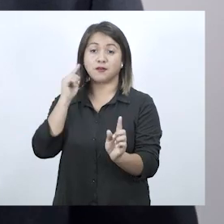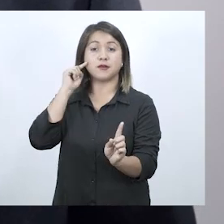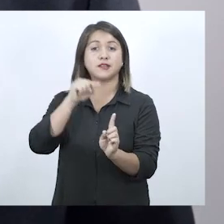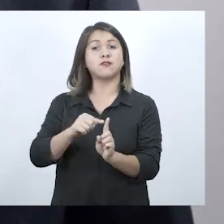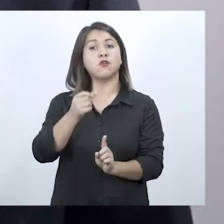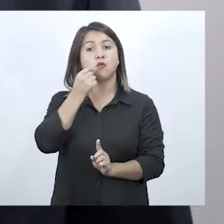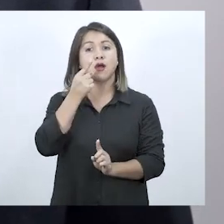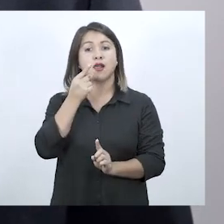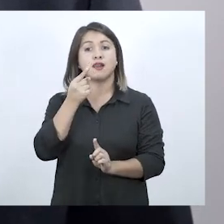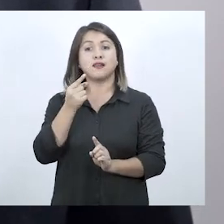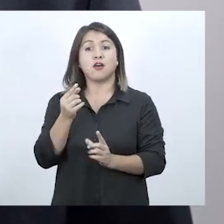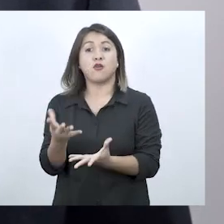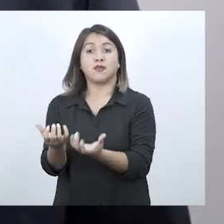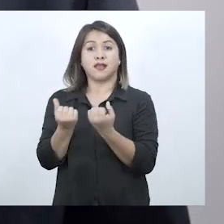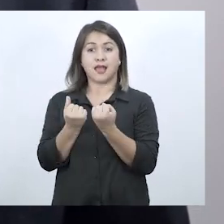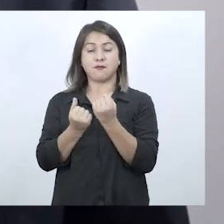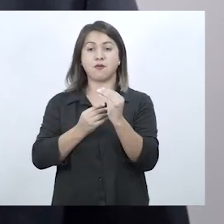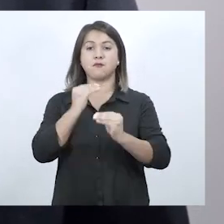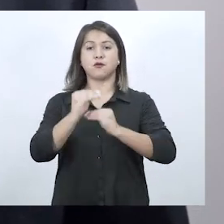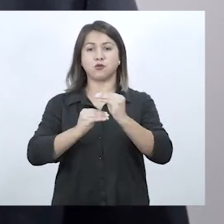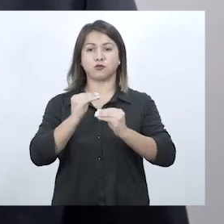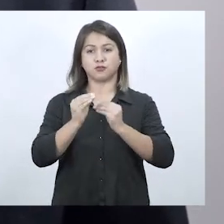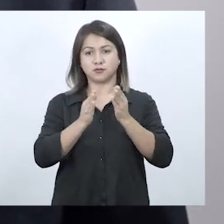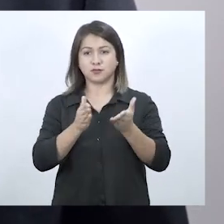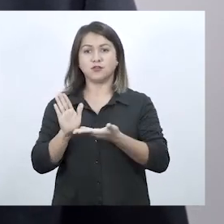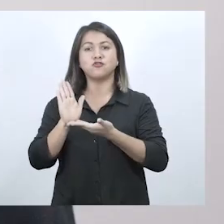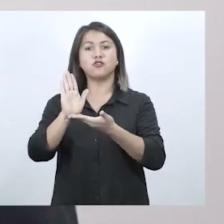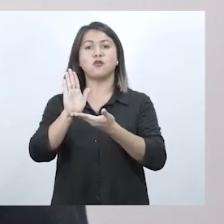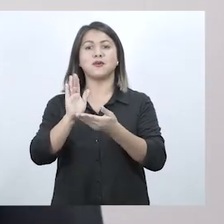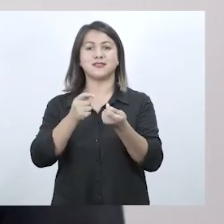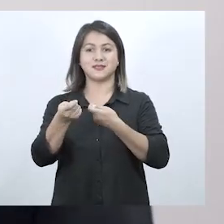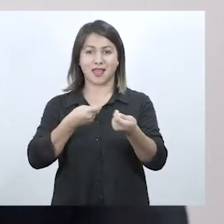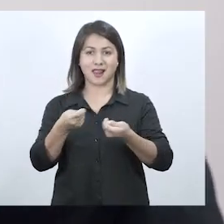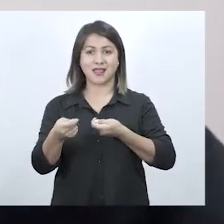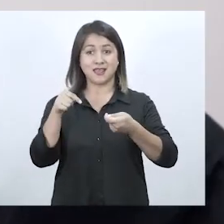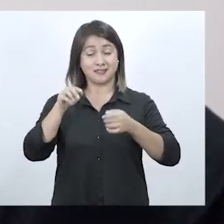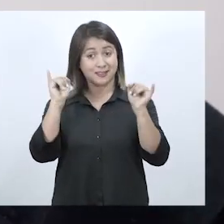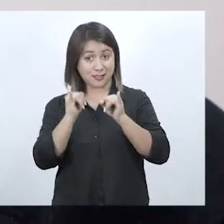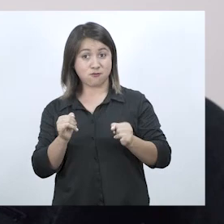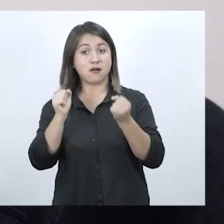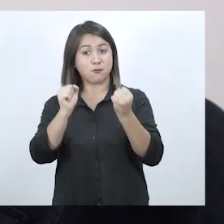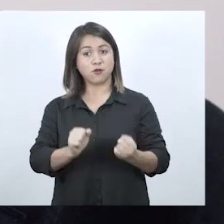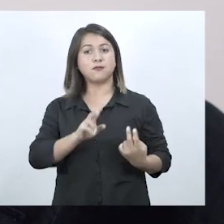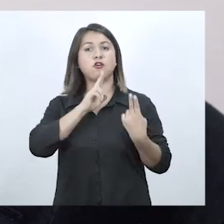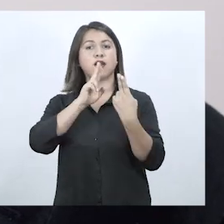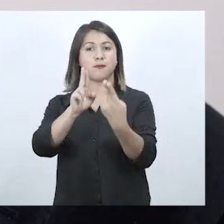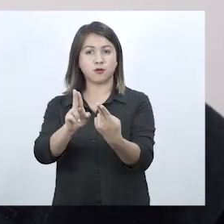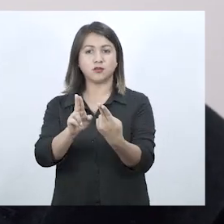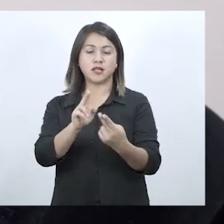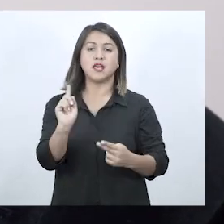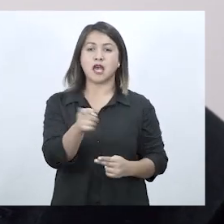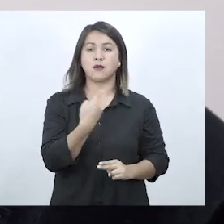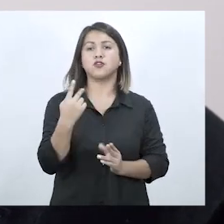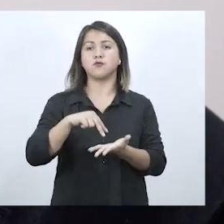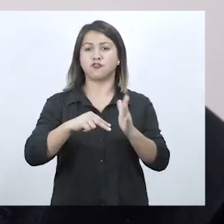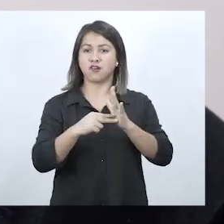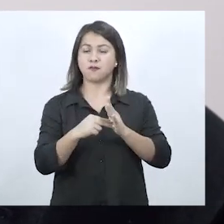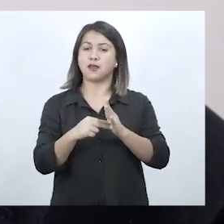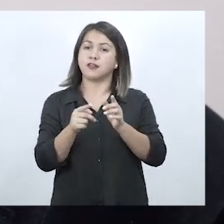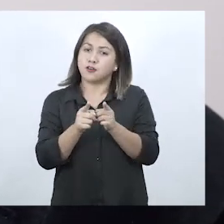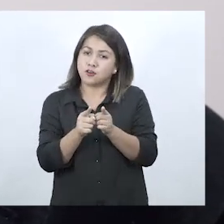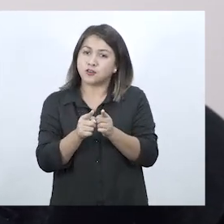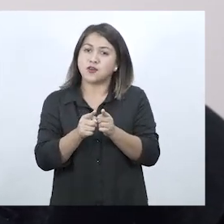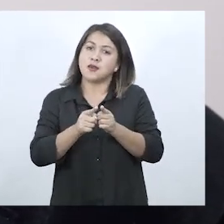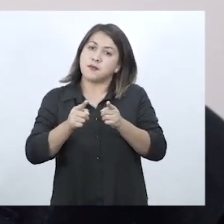finalmente devengan en productos comerciales. De este modo, podremos responder a nuestros